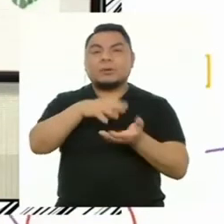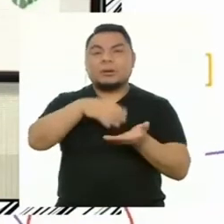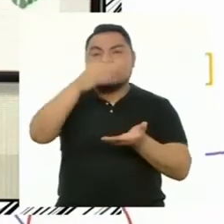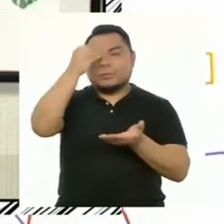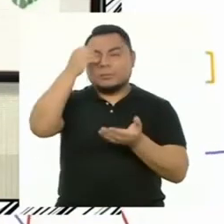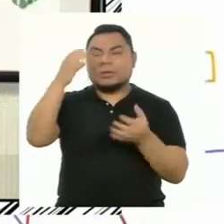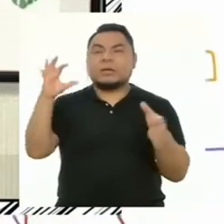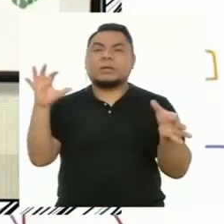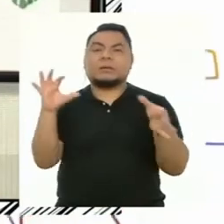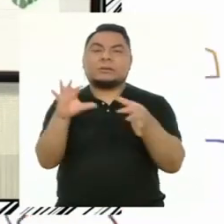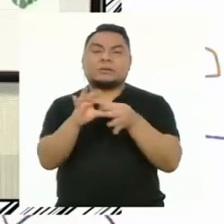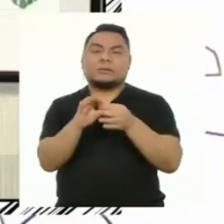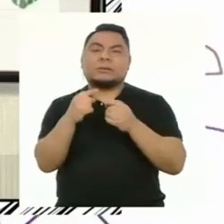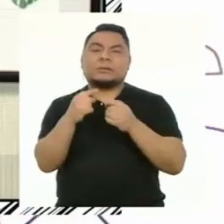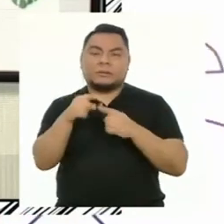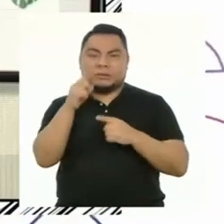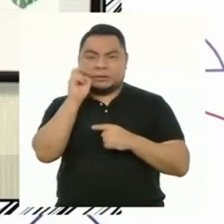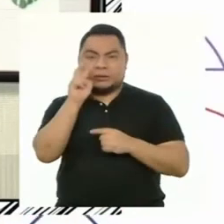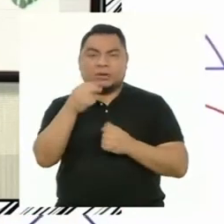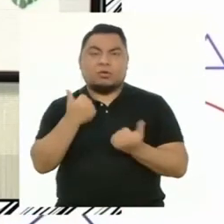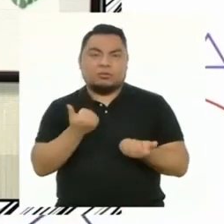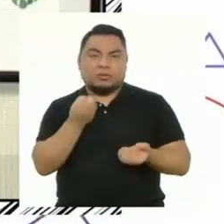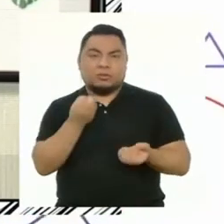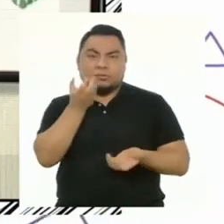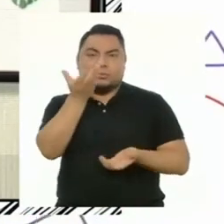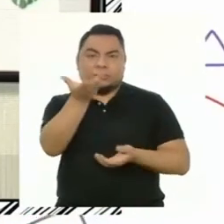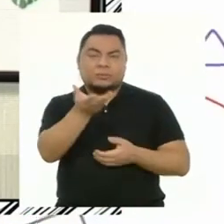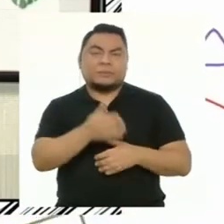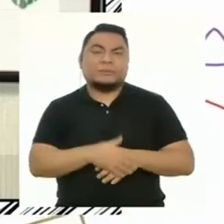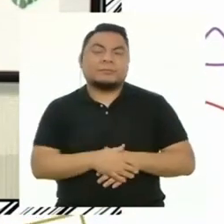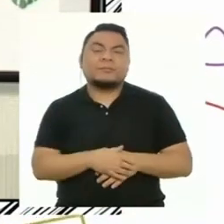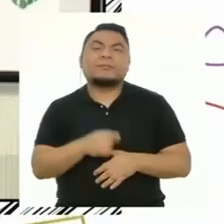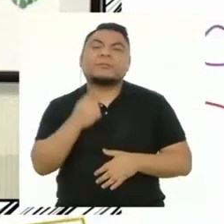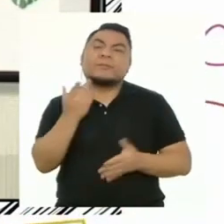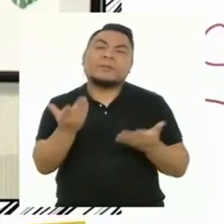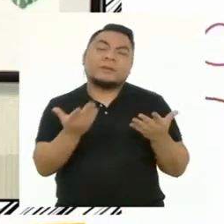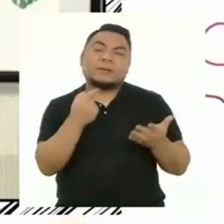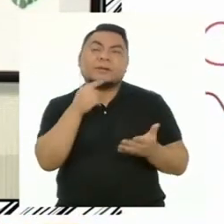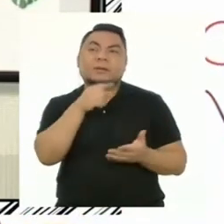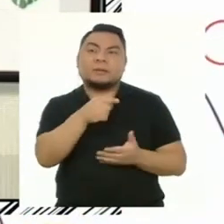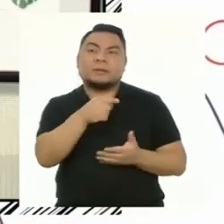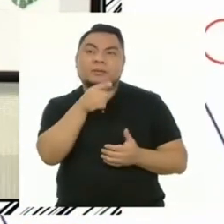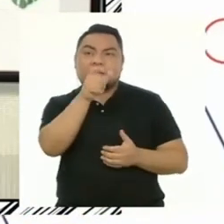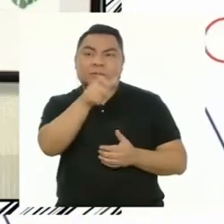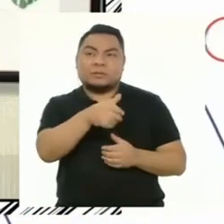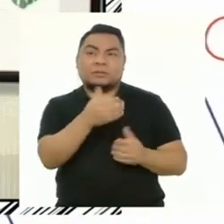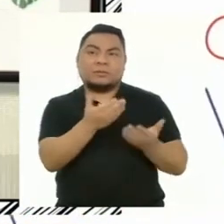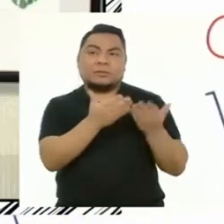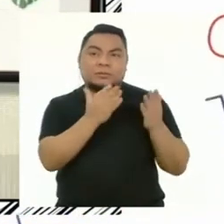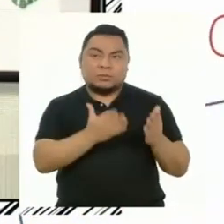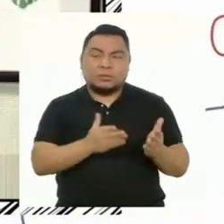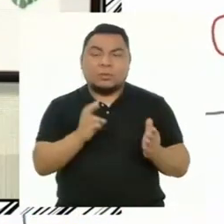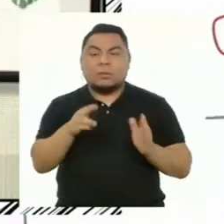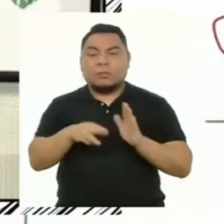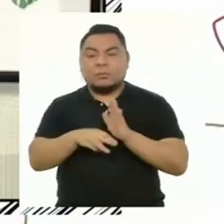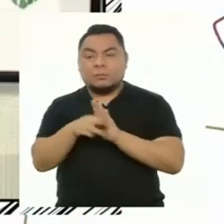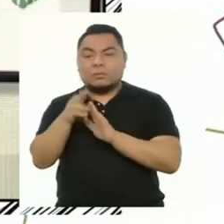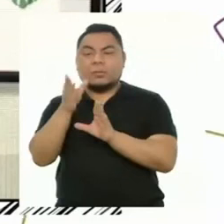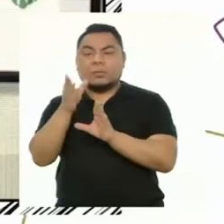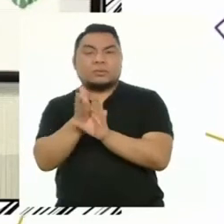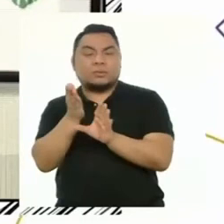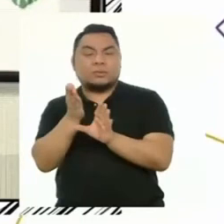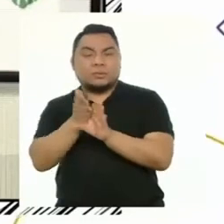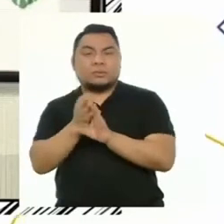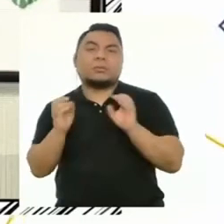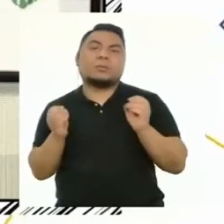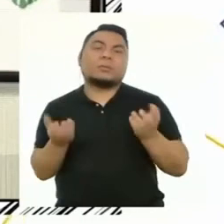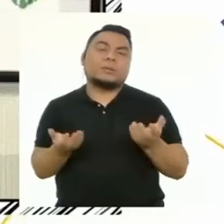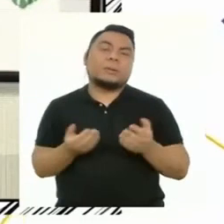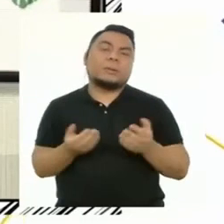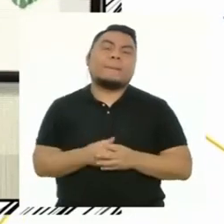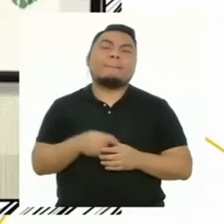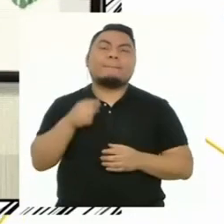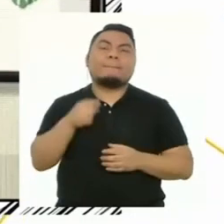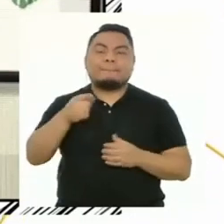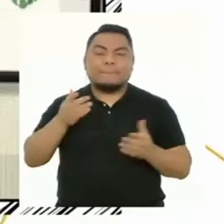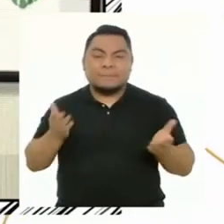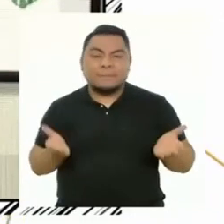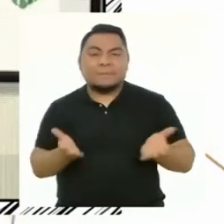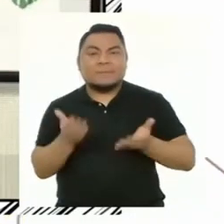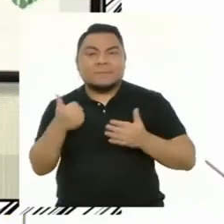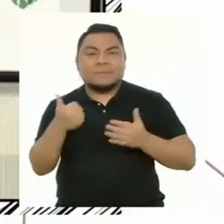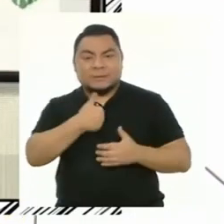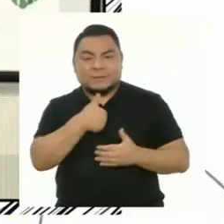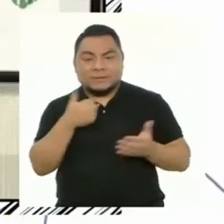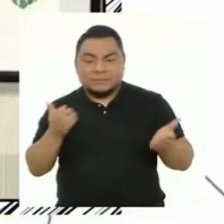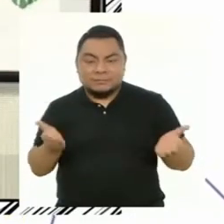vinculación con algunos de estos factores que les voy a mencionar, que puede ser la edad del estudiante, la madurez psicológica, la